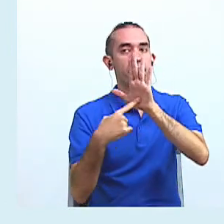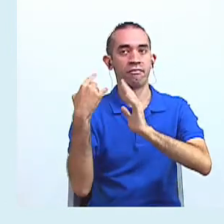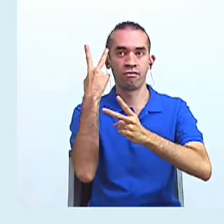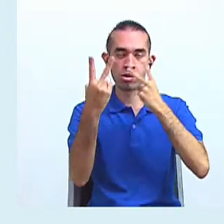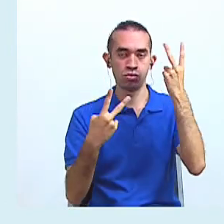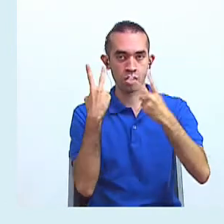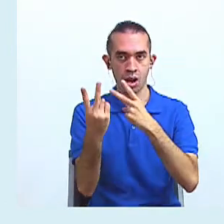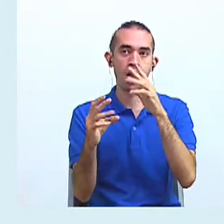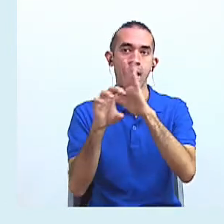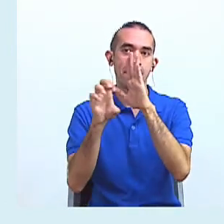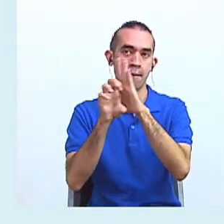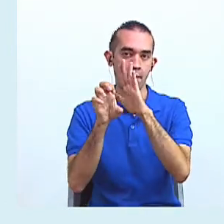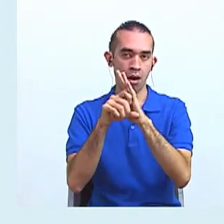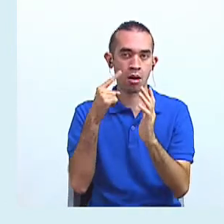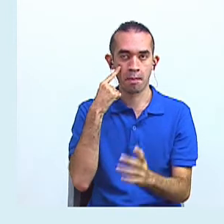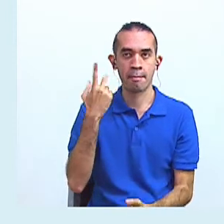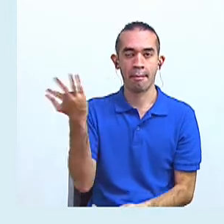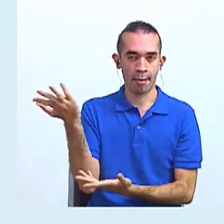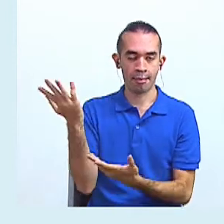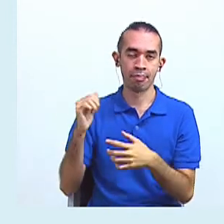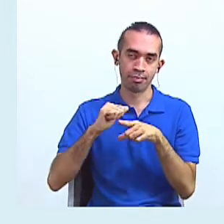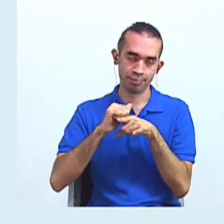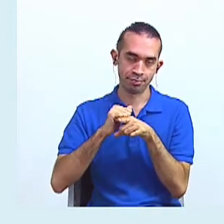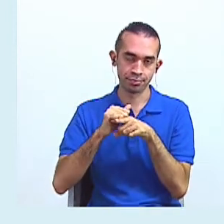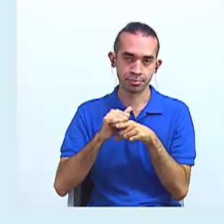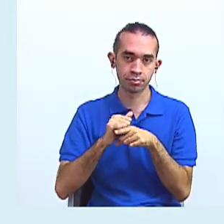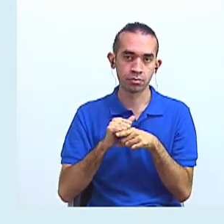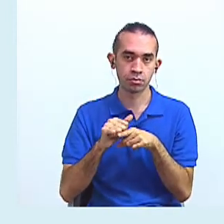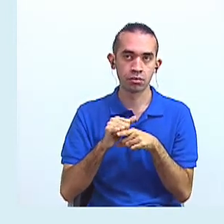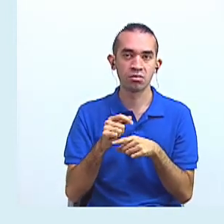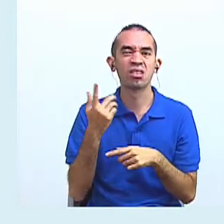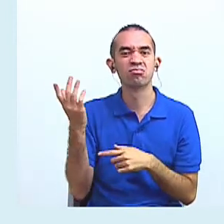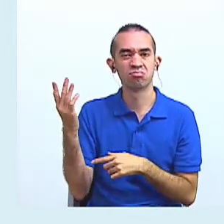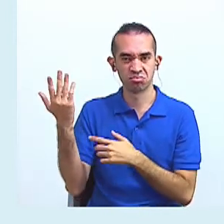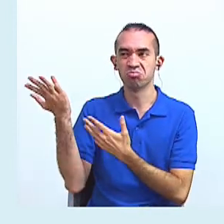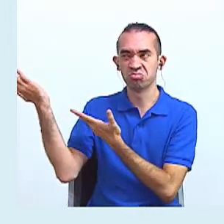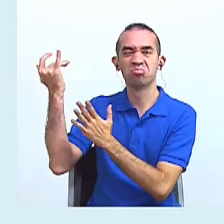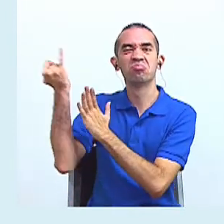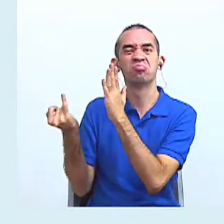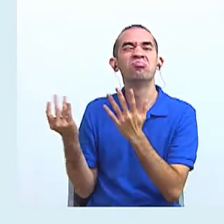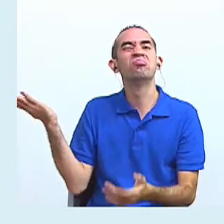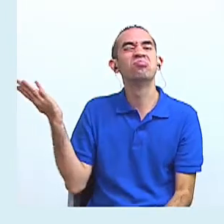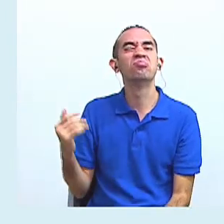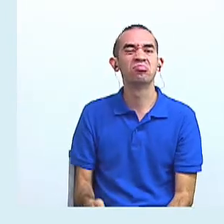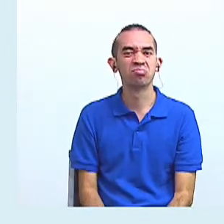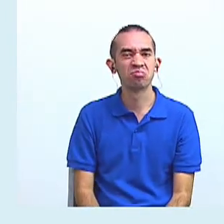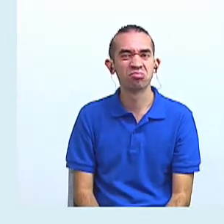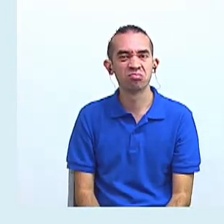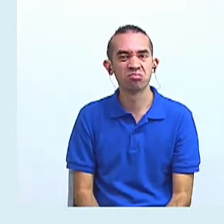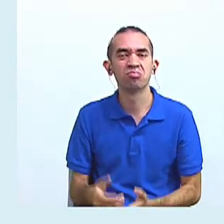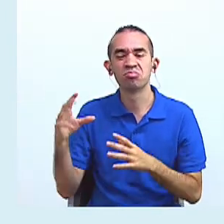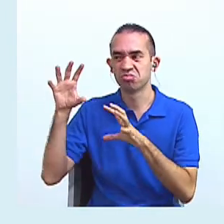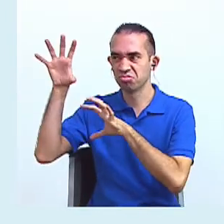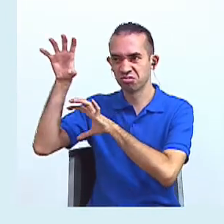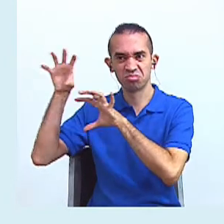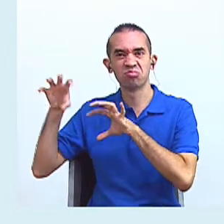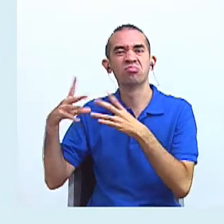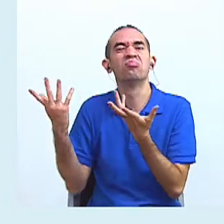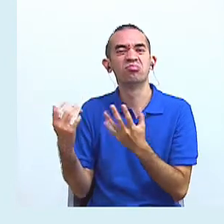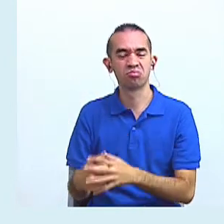Por ejemplo, hagamos el siguiente ejercicio. ¿Qué ven en la portada? ¿Qué elementos hay ahí?